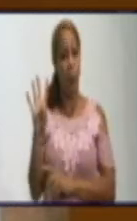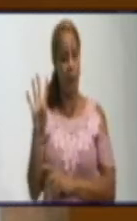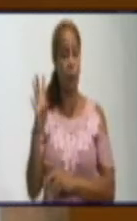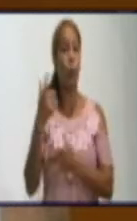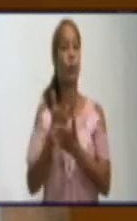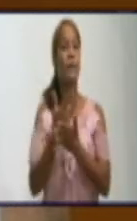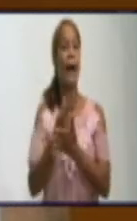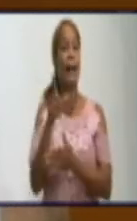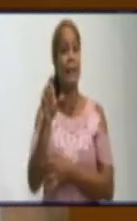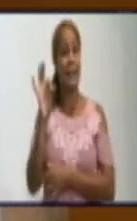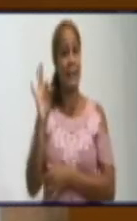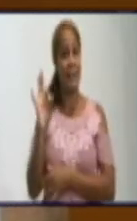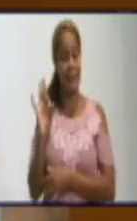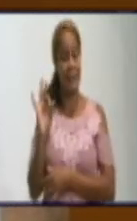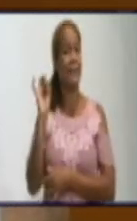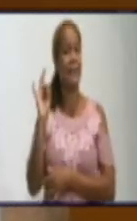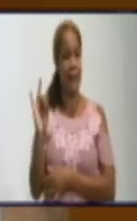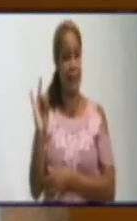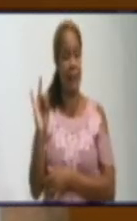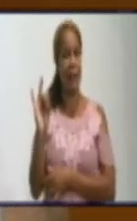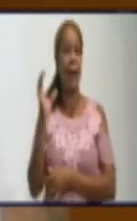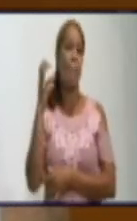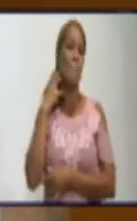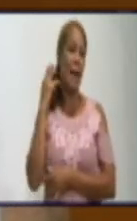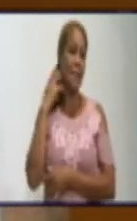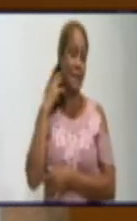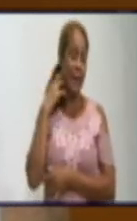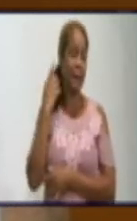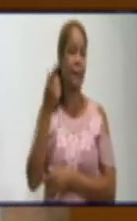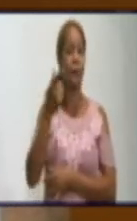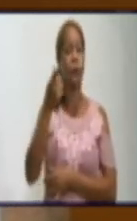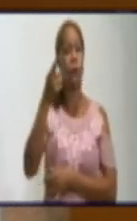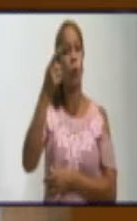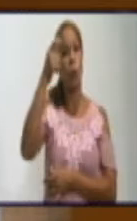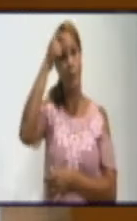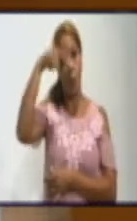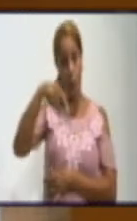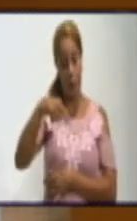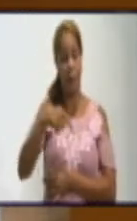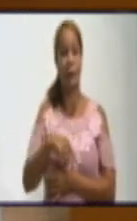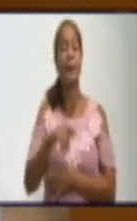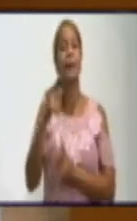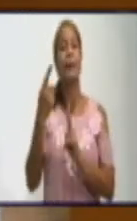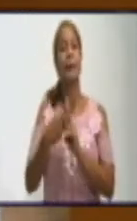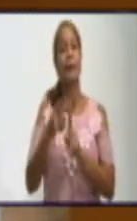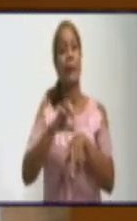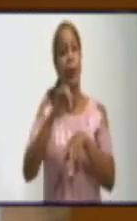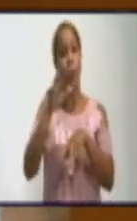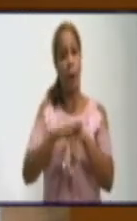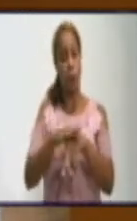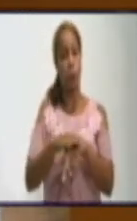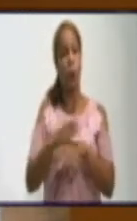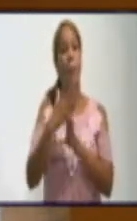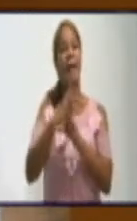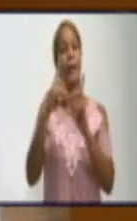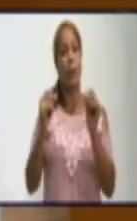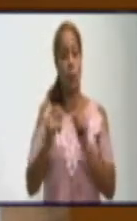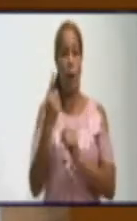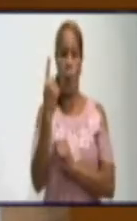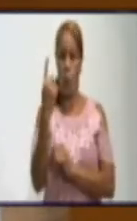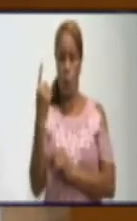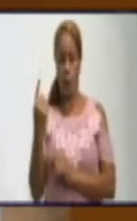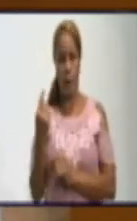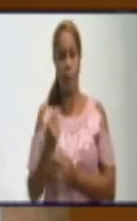Yara, 17, Jiguaní, Manzanillo, 4 cada uno, Campechuela, 2, y Cautocristo y Medialuna, con uno cada uno.